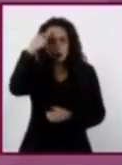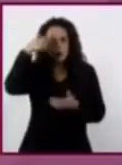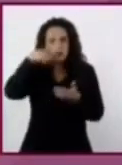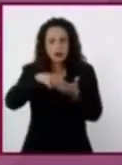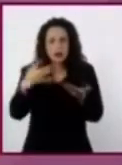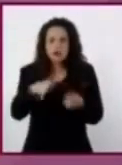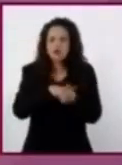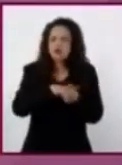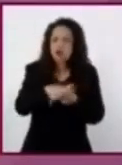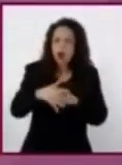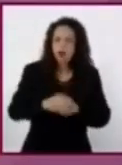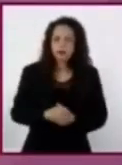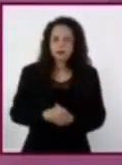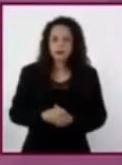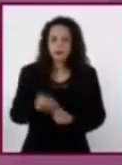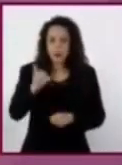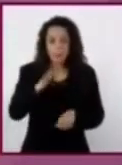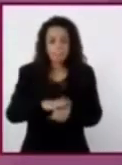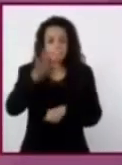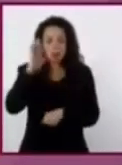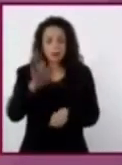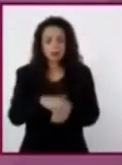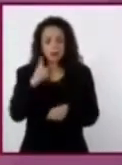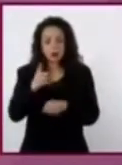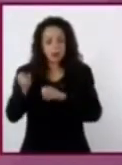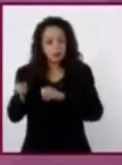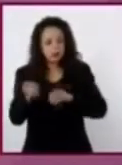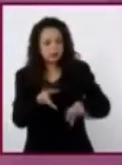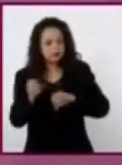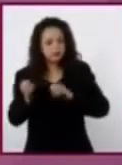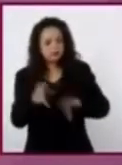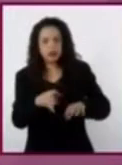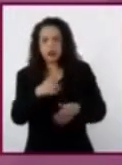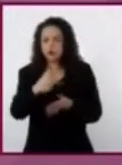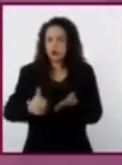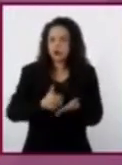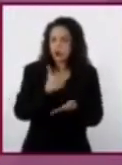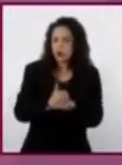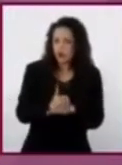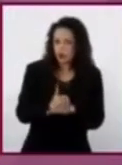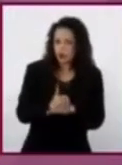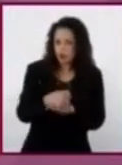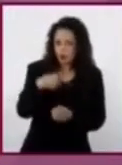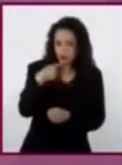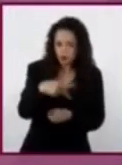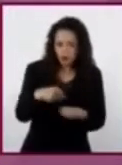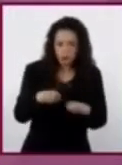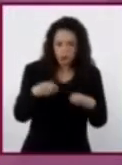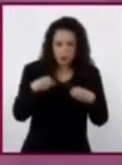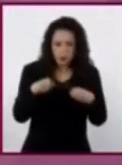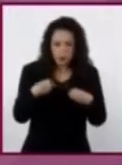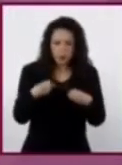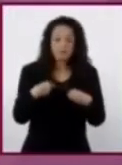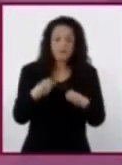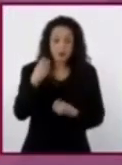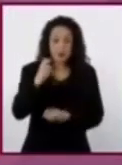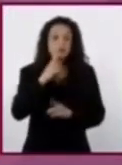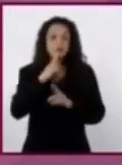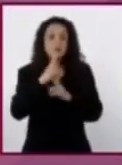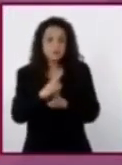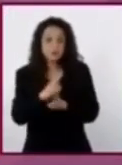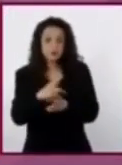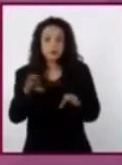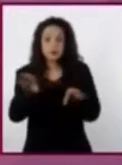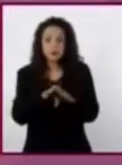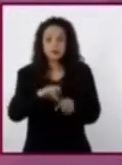Y sobre todo, ¿por qué abandonaron sus ciudades? Entender que las respuestas a estas y muchas otras